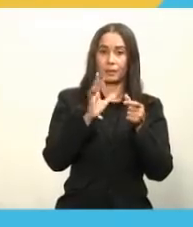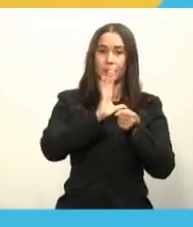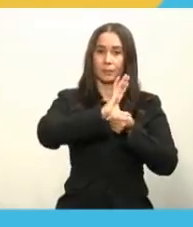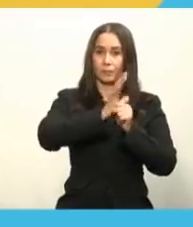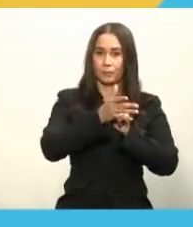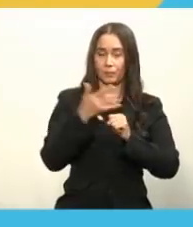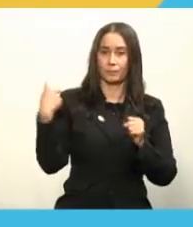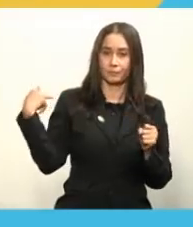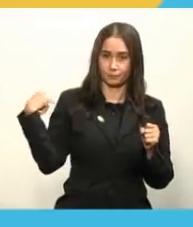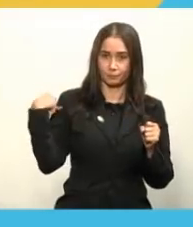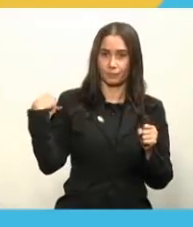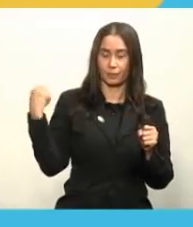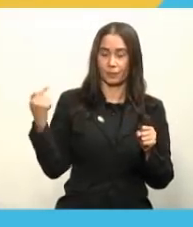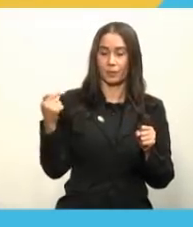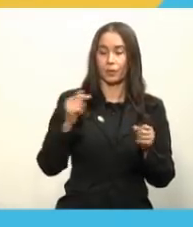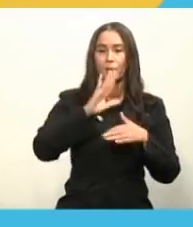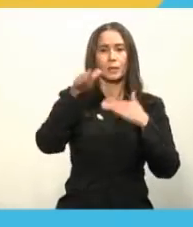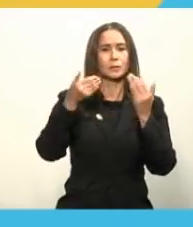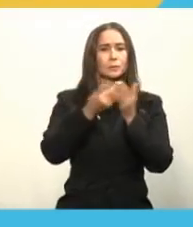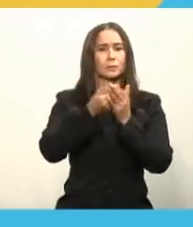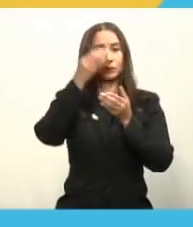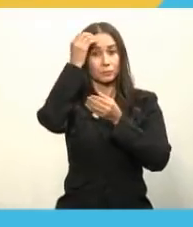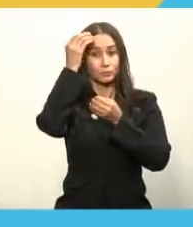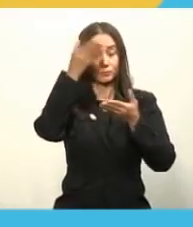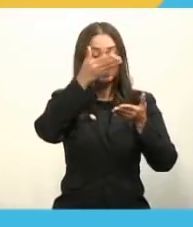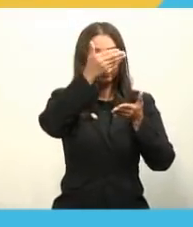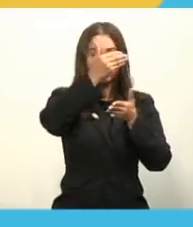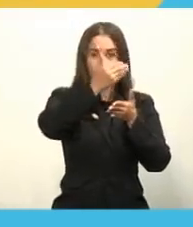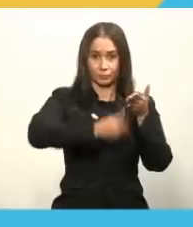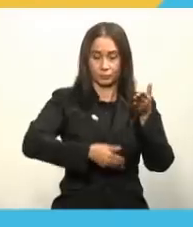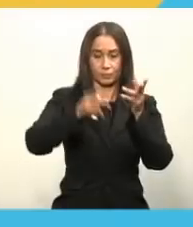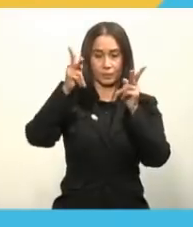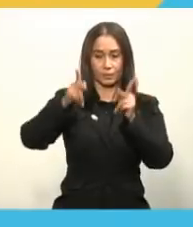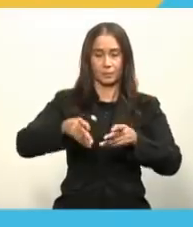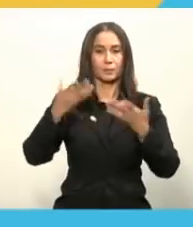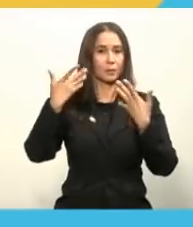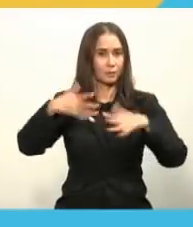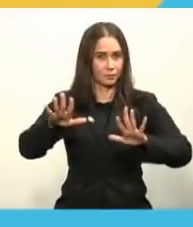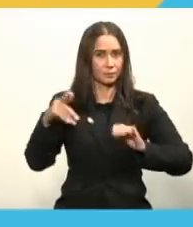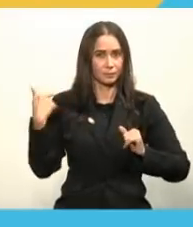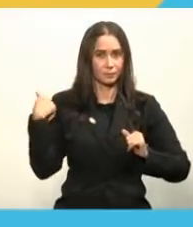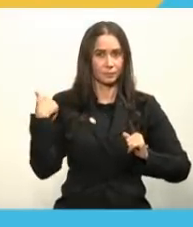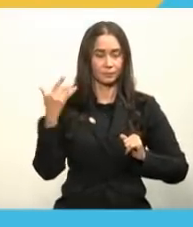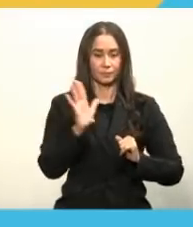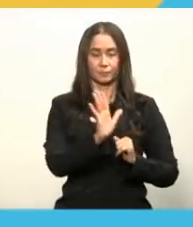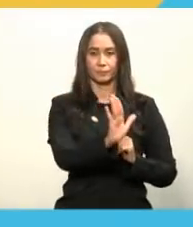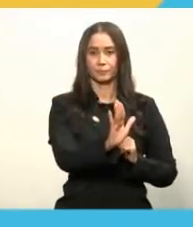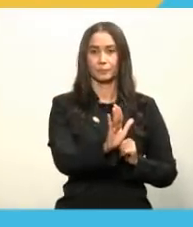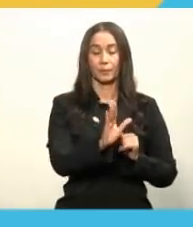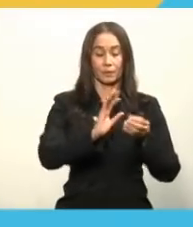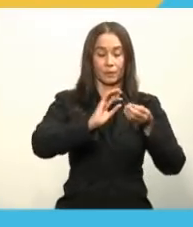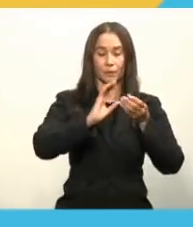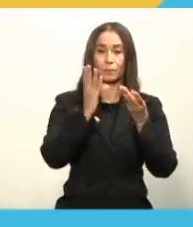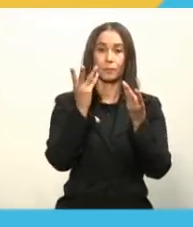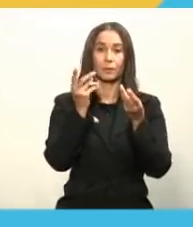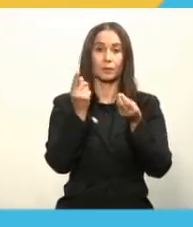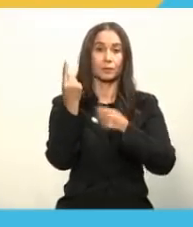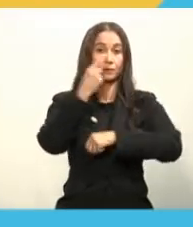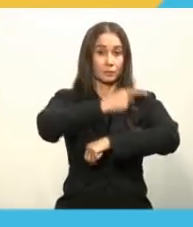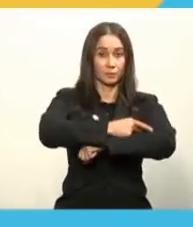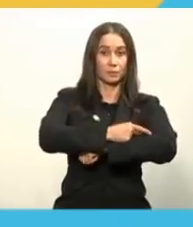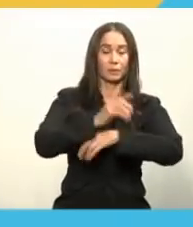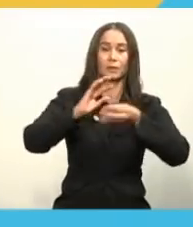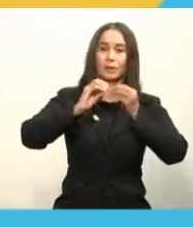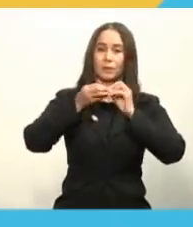en donde estará toda la información de la persona que ha sido vacunada, la fecha en que fue vacunada